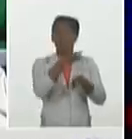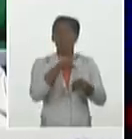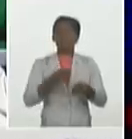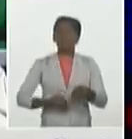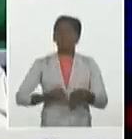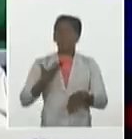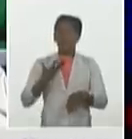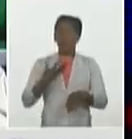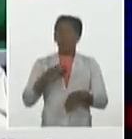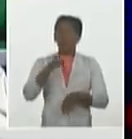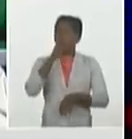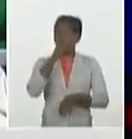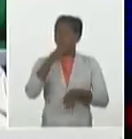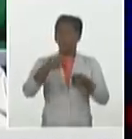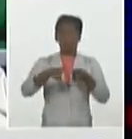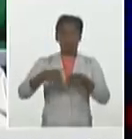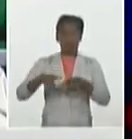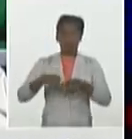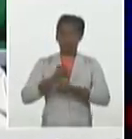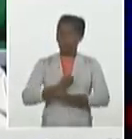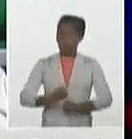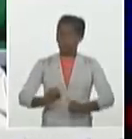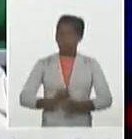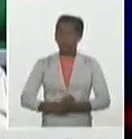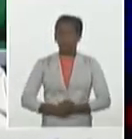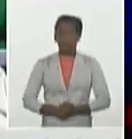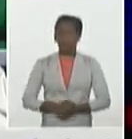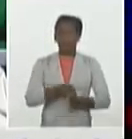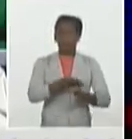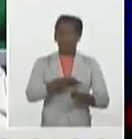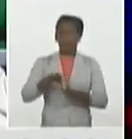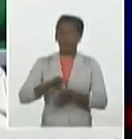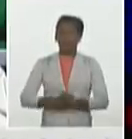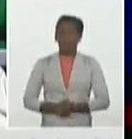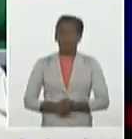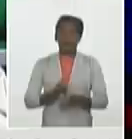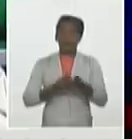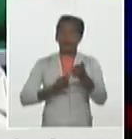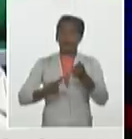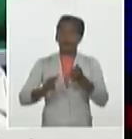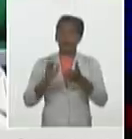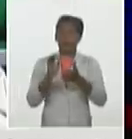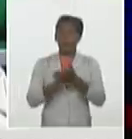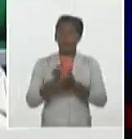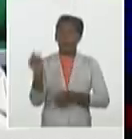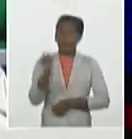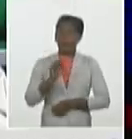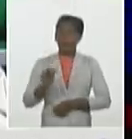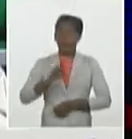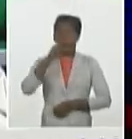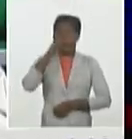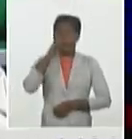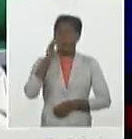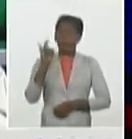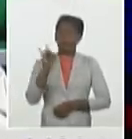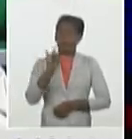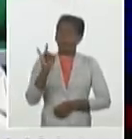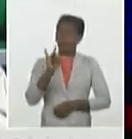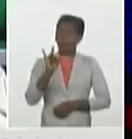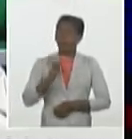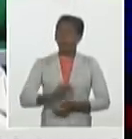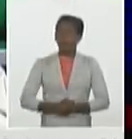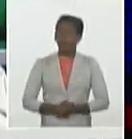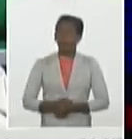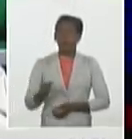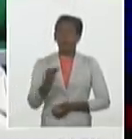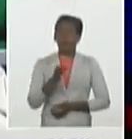Fallece en la provincia de Mayabeque, un paciente de 76 años de edad, del municipio Nueva Paz,